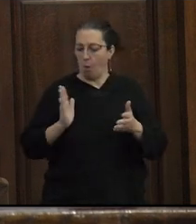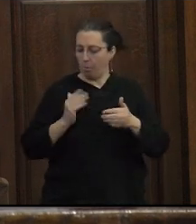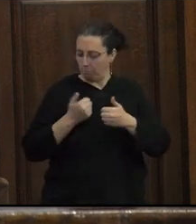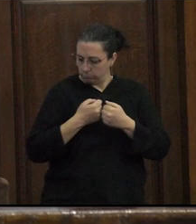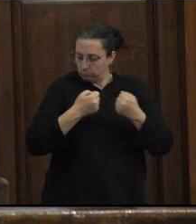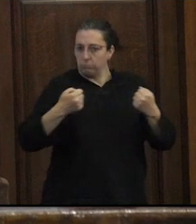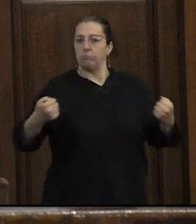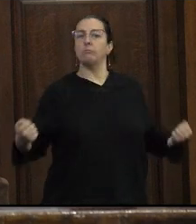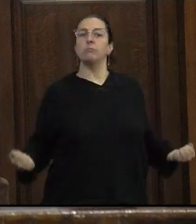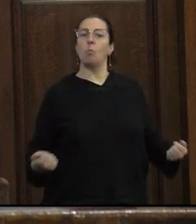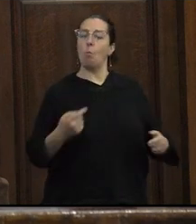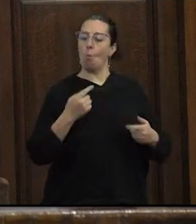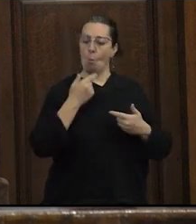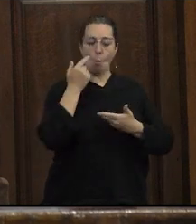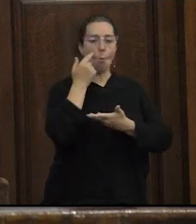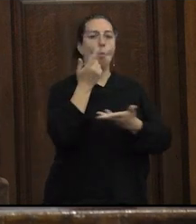tener